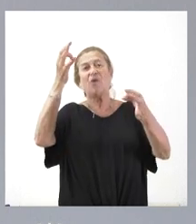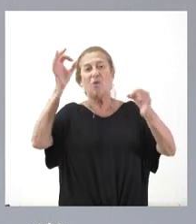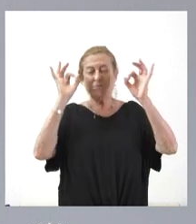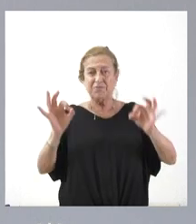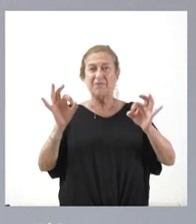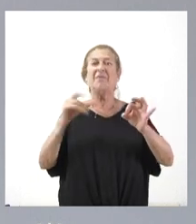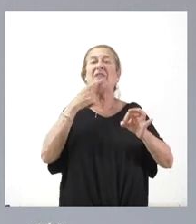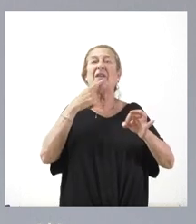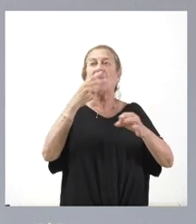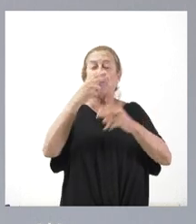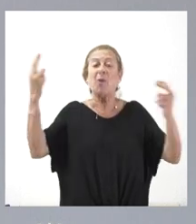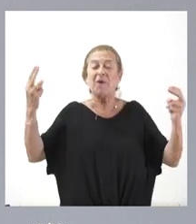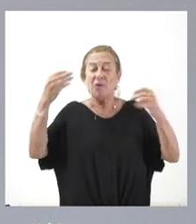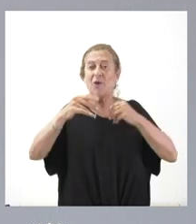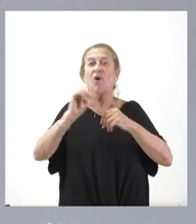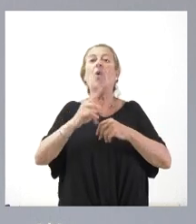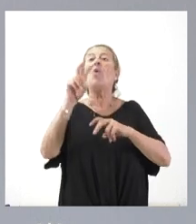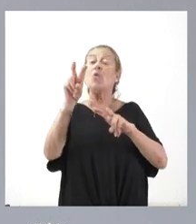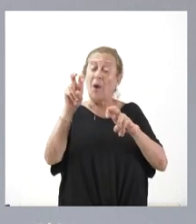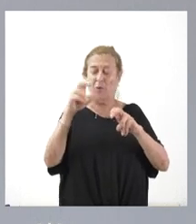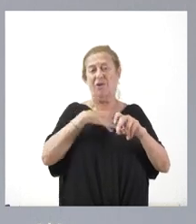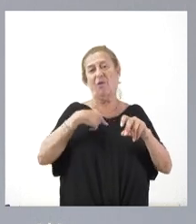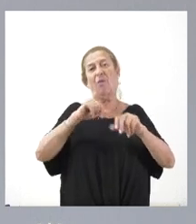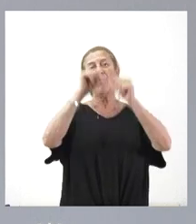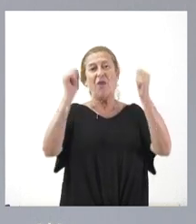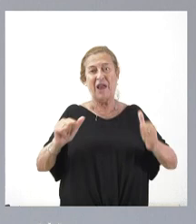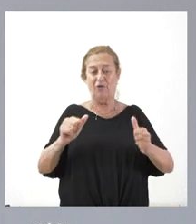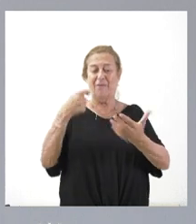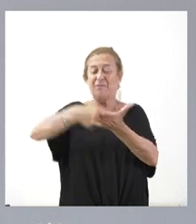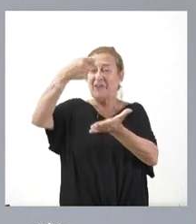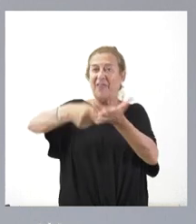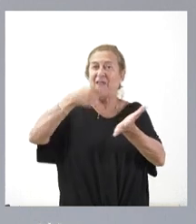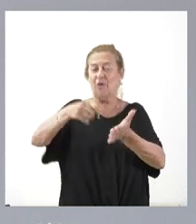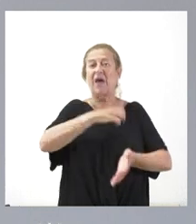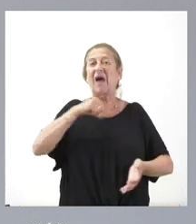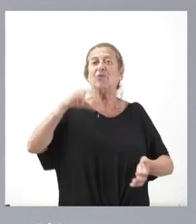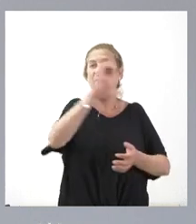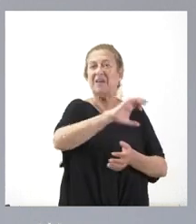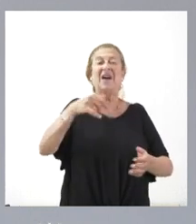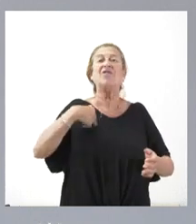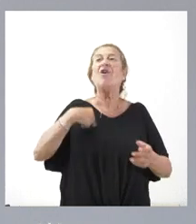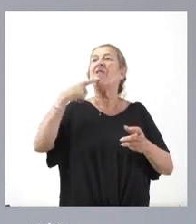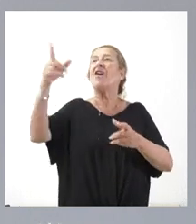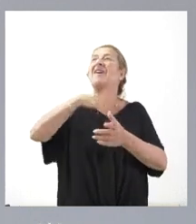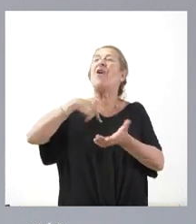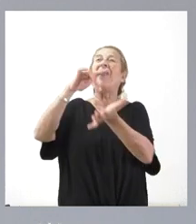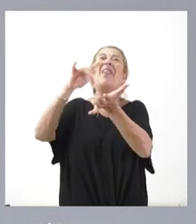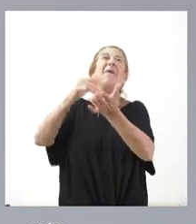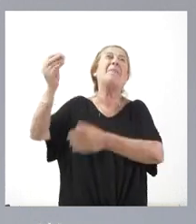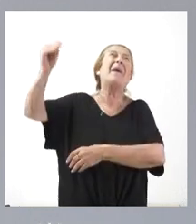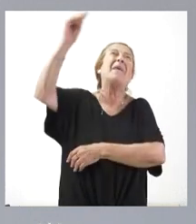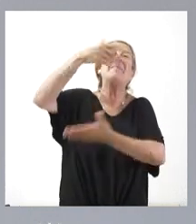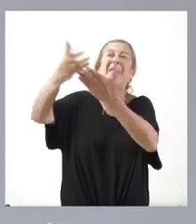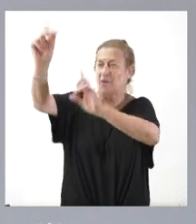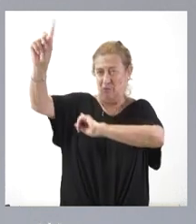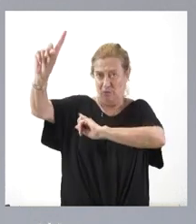margen de déficit público, sino un nuevo modelo de financiación autonómica. Nosotros lo que no demandamos es que se nos deje capacidad de deuda. Lo que estamos demandando es que se